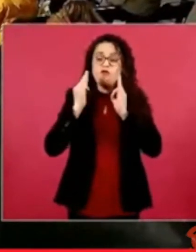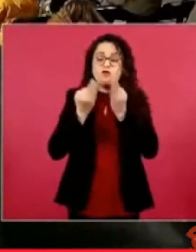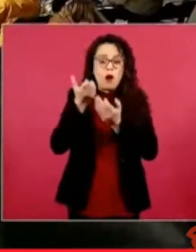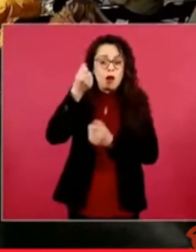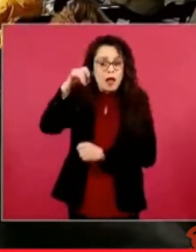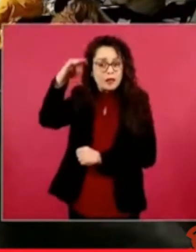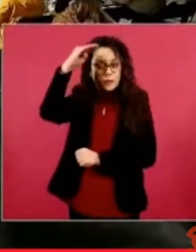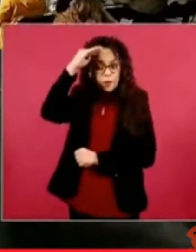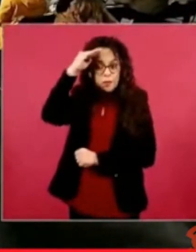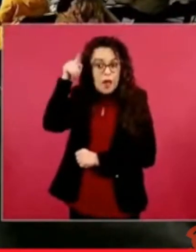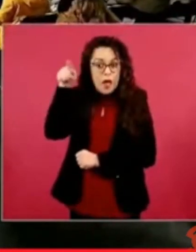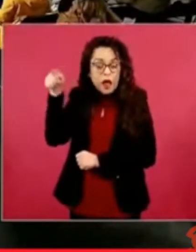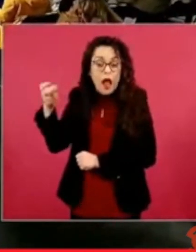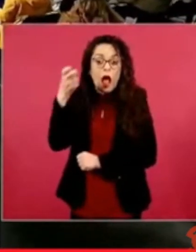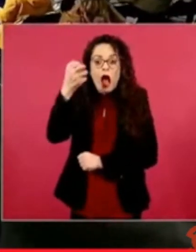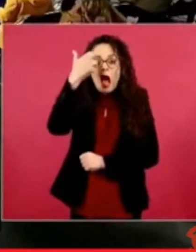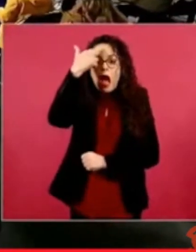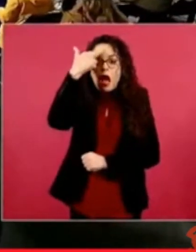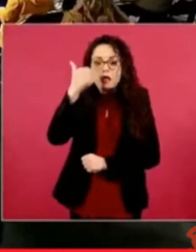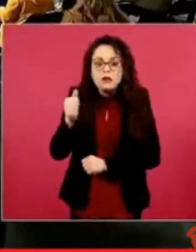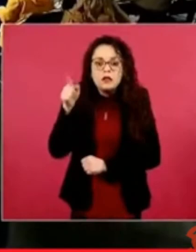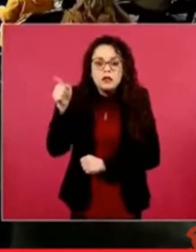esto, a que el mexicano es flojo,